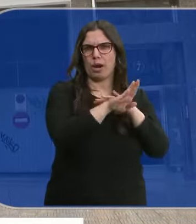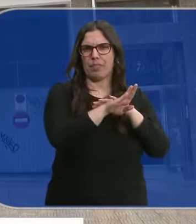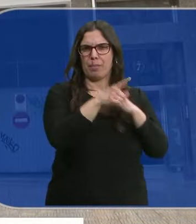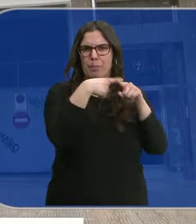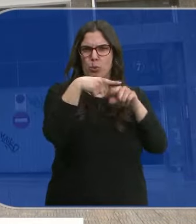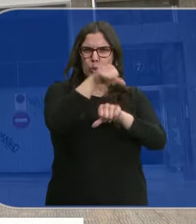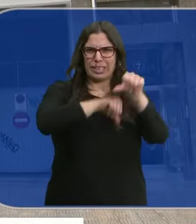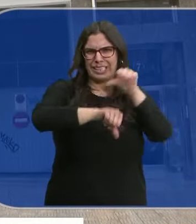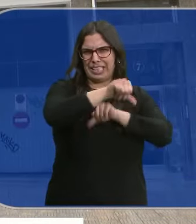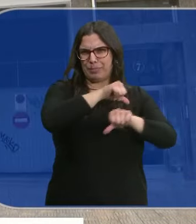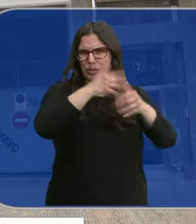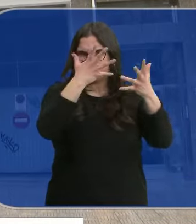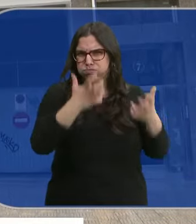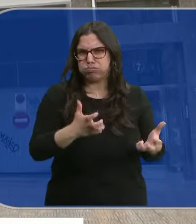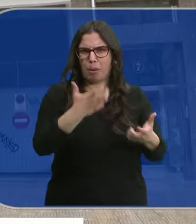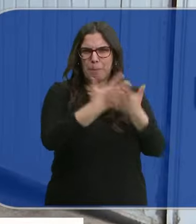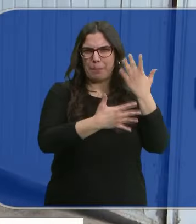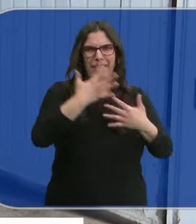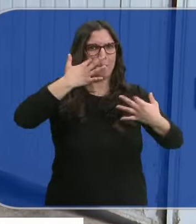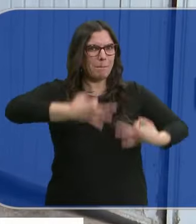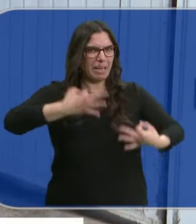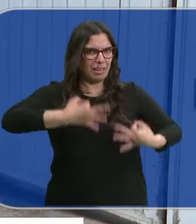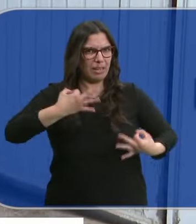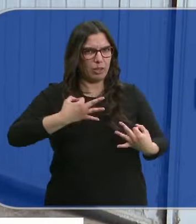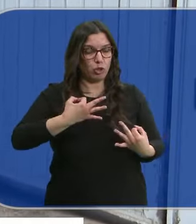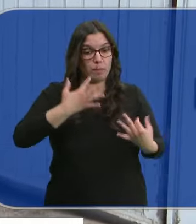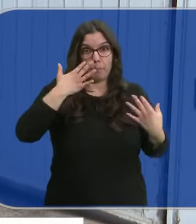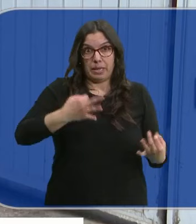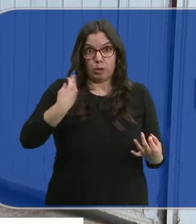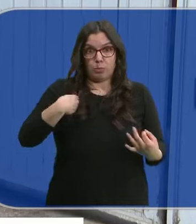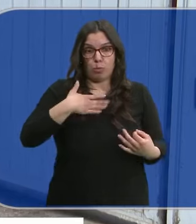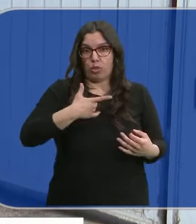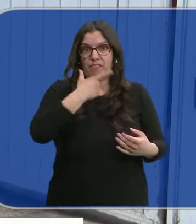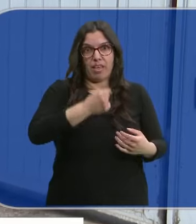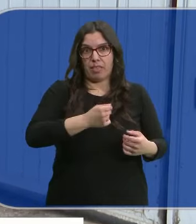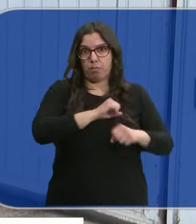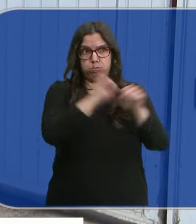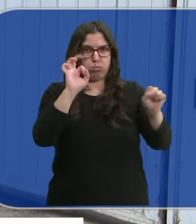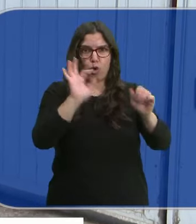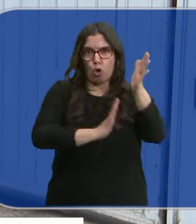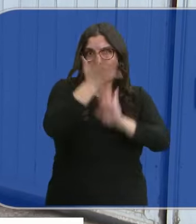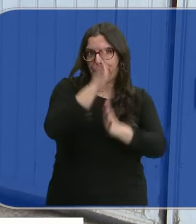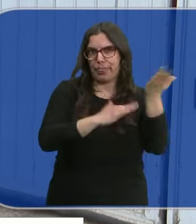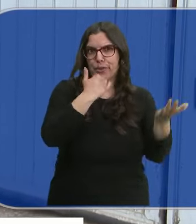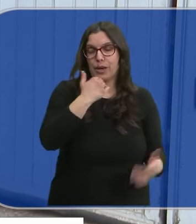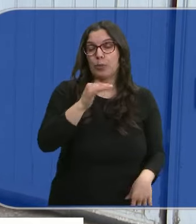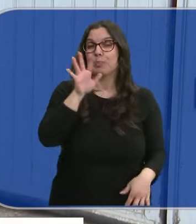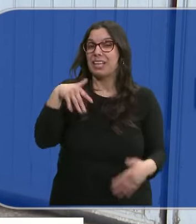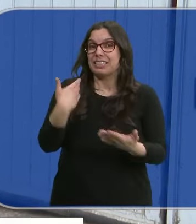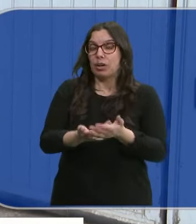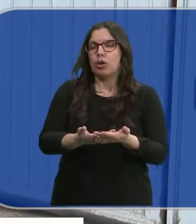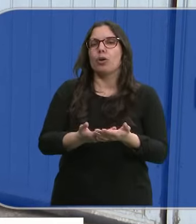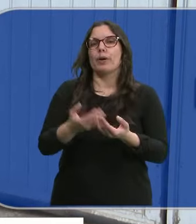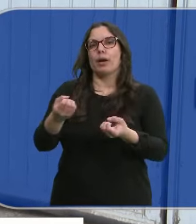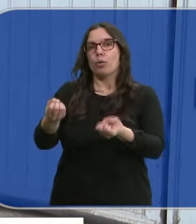cantidad de productos químicos y mezclas peligrosas que suponían un grave riesgo de explosión o incendio. Los datos que se manejan hasta ahora han